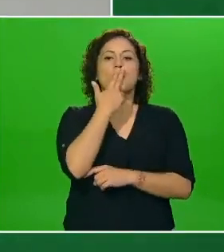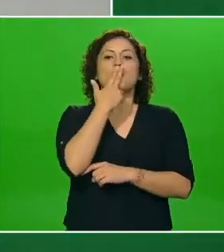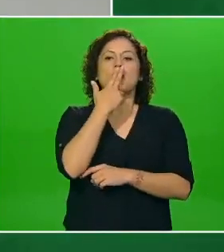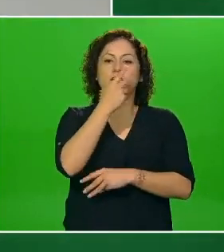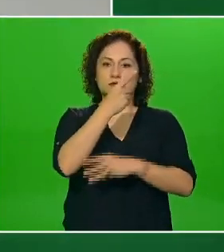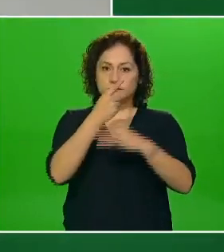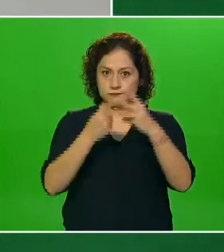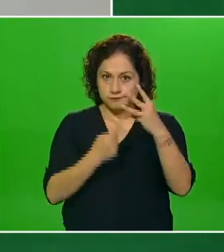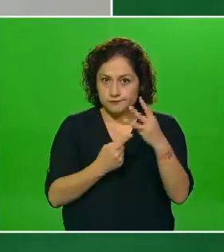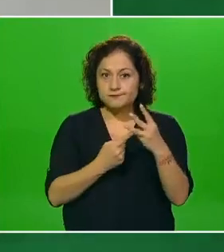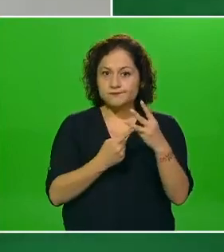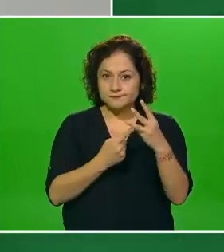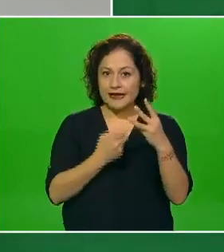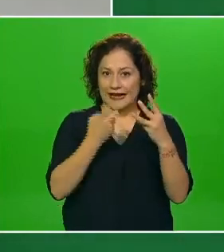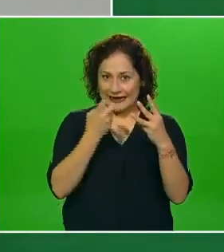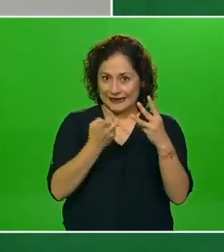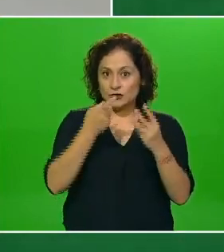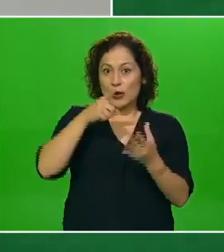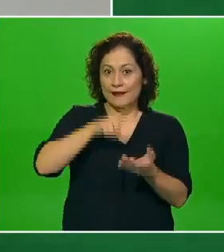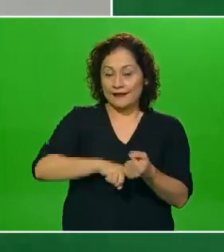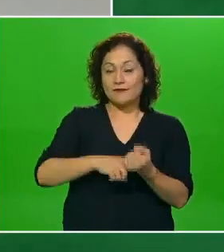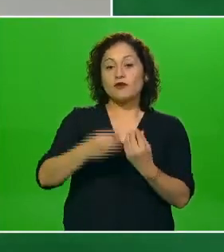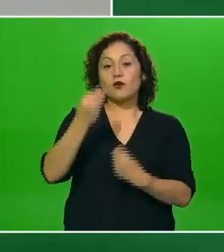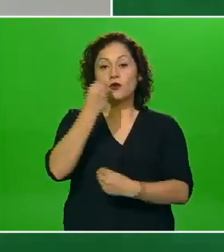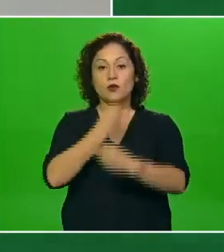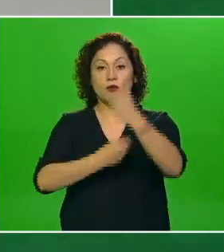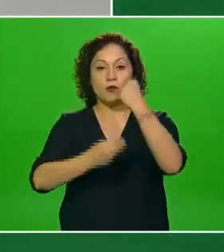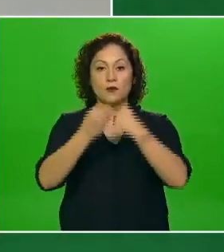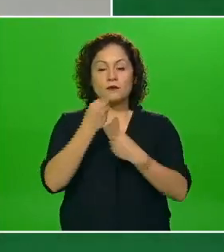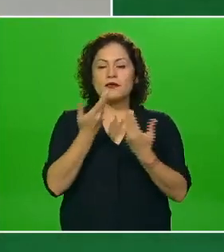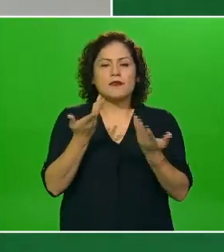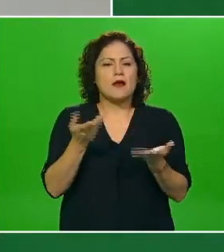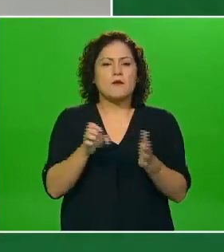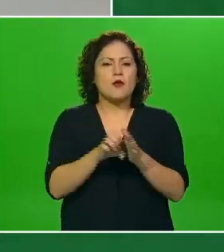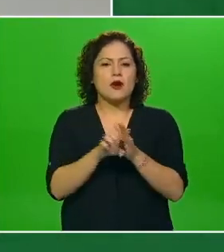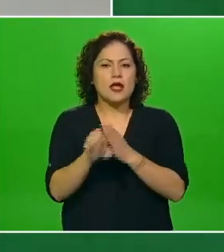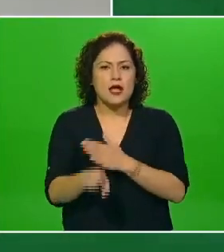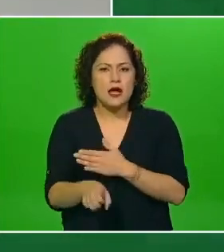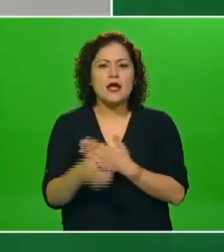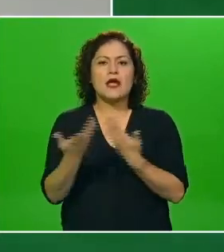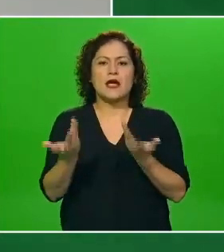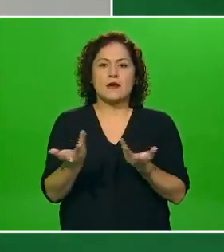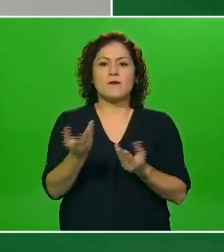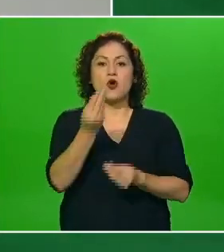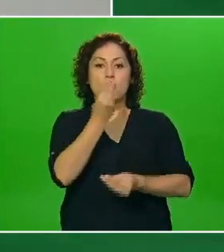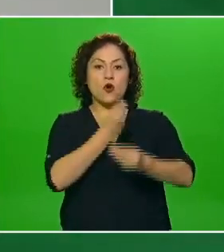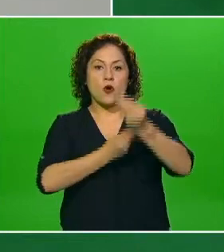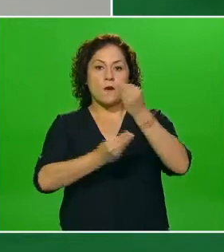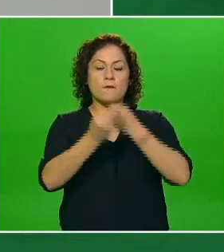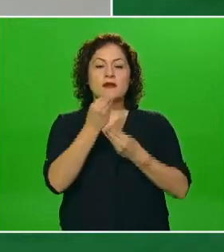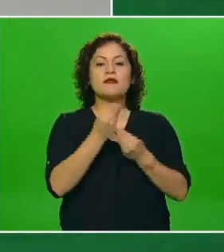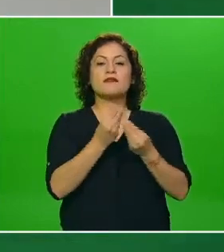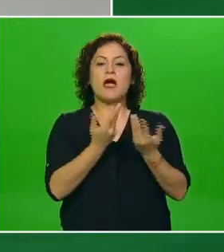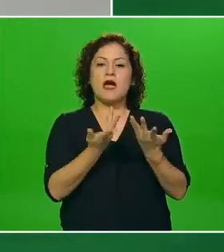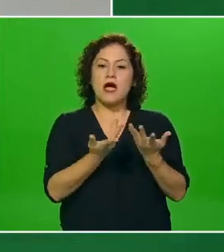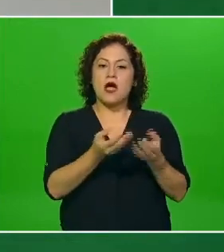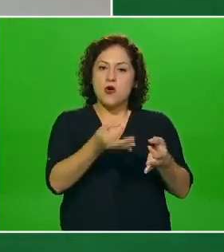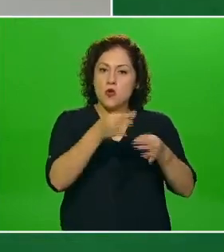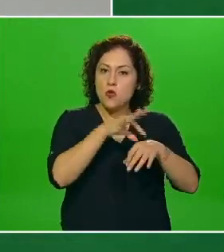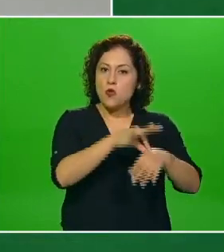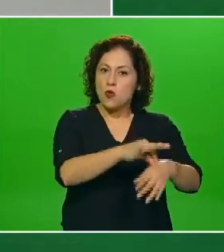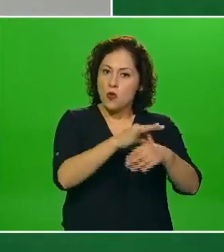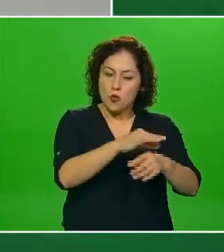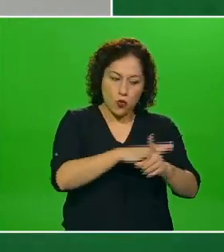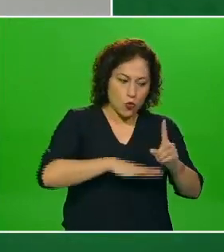hay que tomar en cuenta hoy en día se basa en alimentos frescos sin procesar o mínimamente procesados